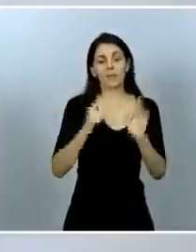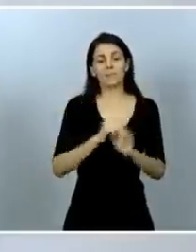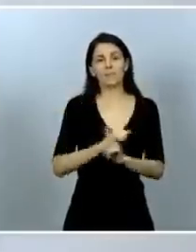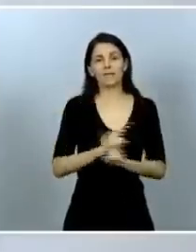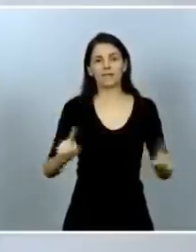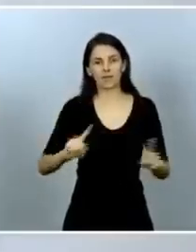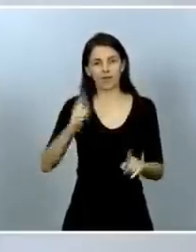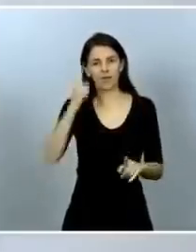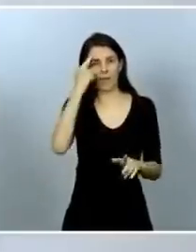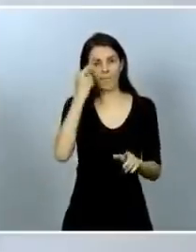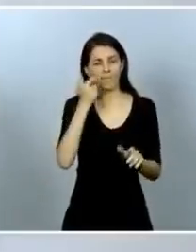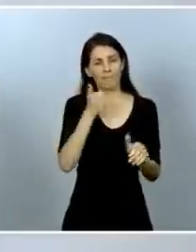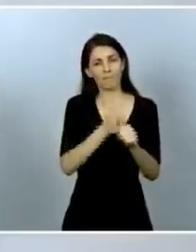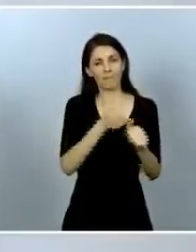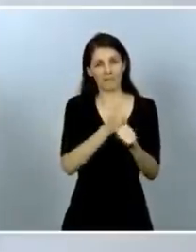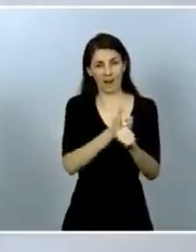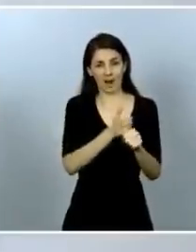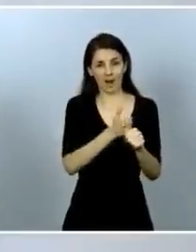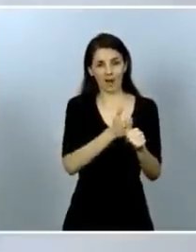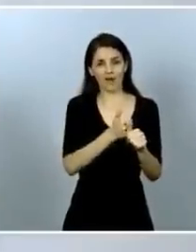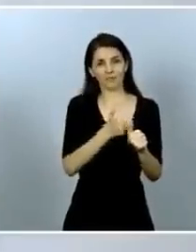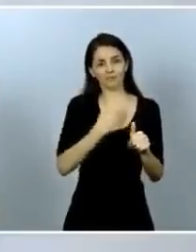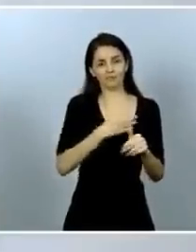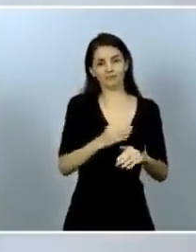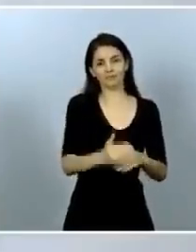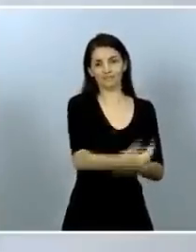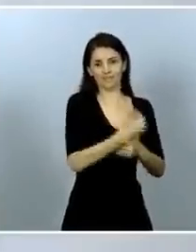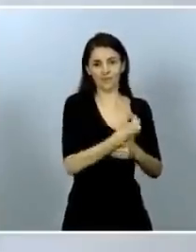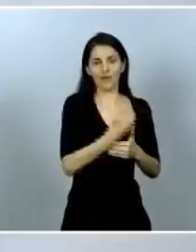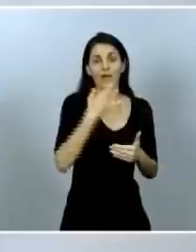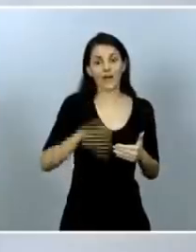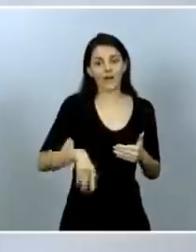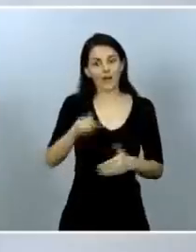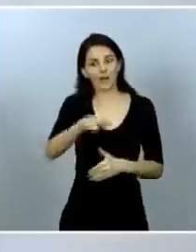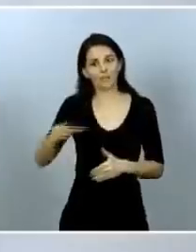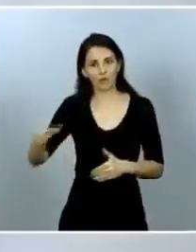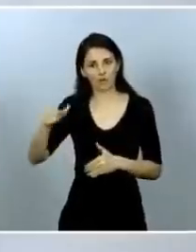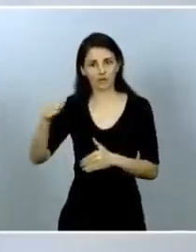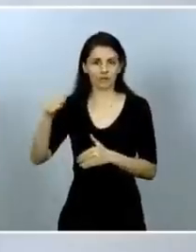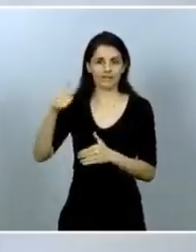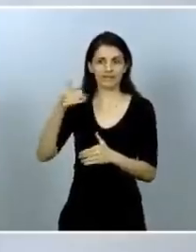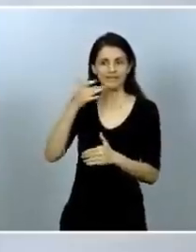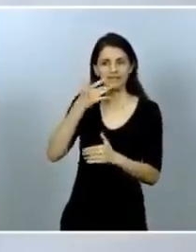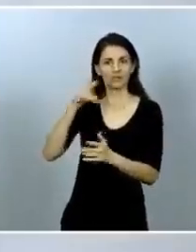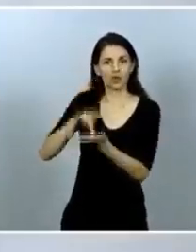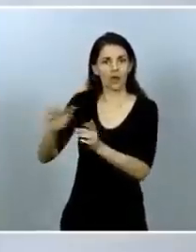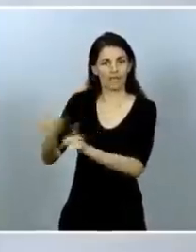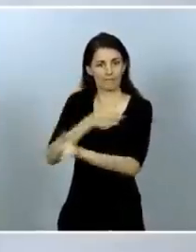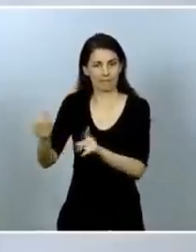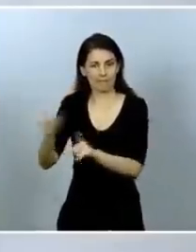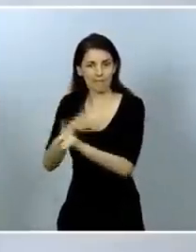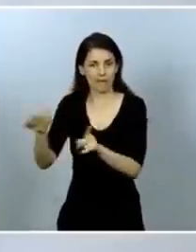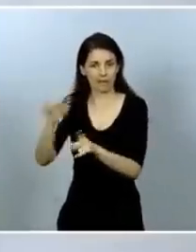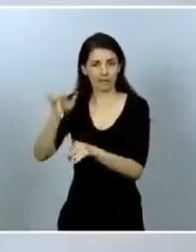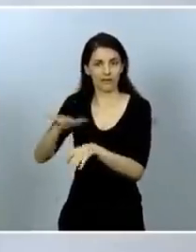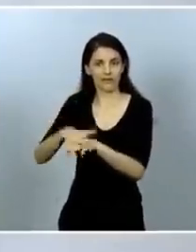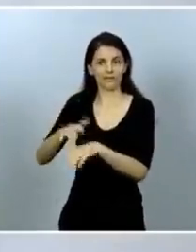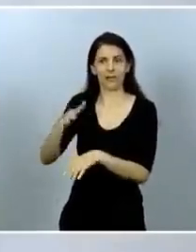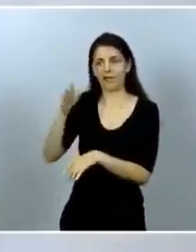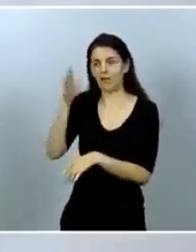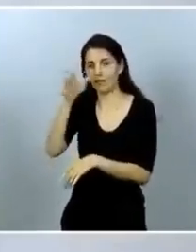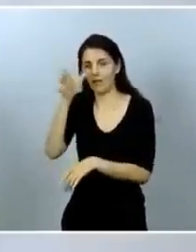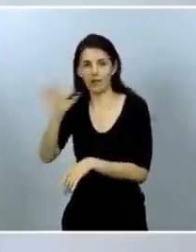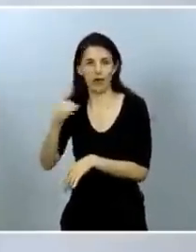homicidio o asesinato en caso de que el agresor y la víctima tuvieran un hijo en común o cuando la víctima fuera hijo del agresor, por decirlo en Román